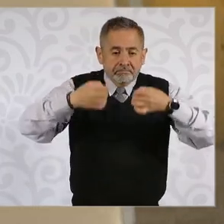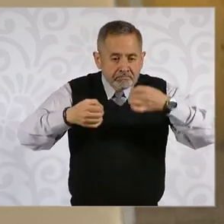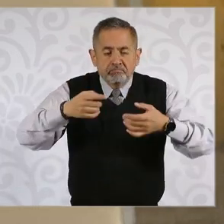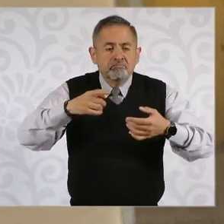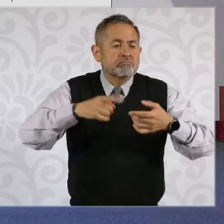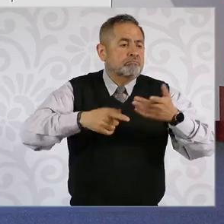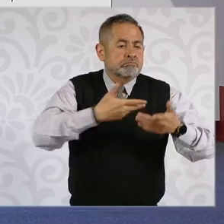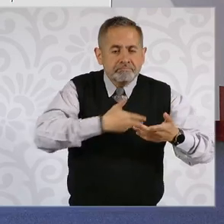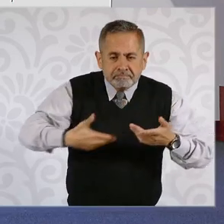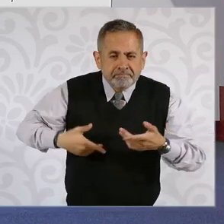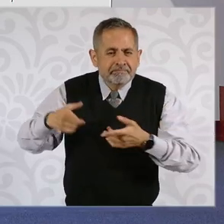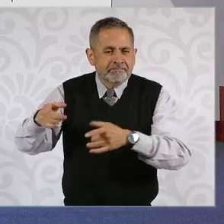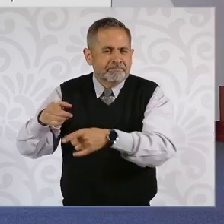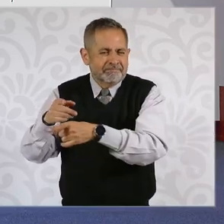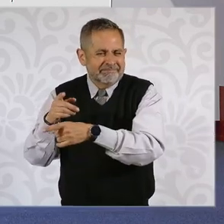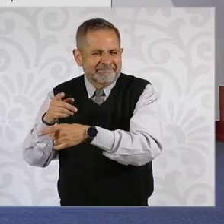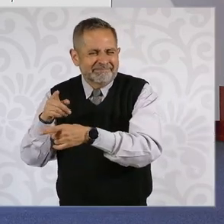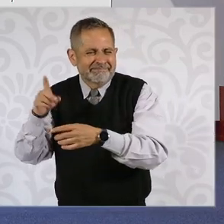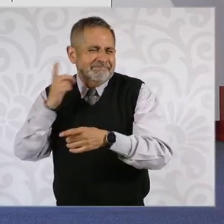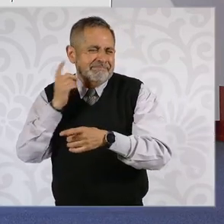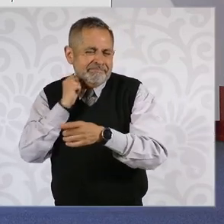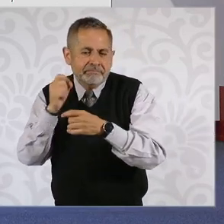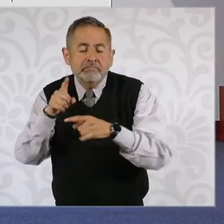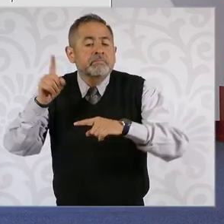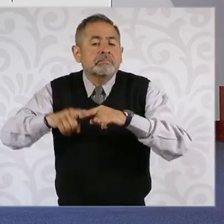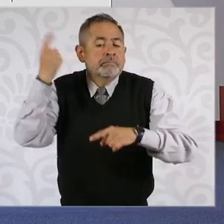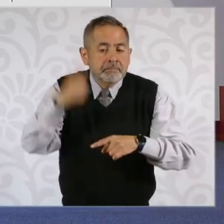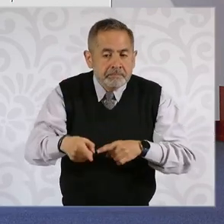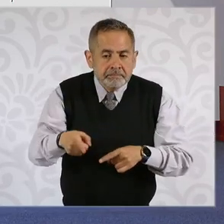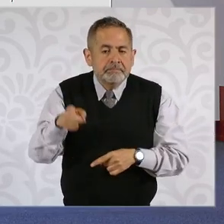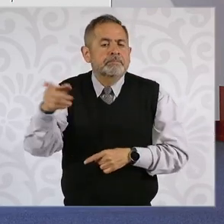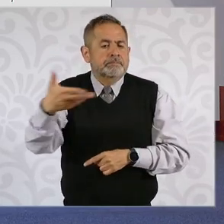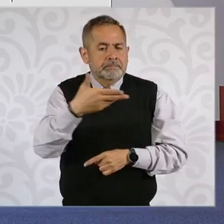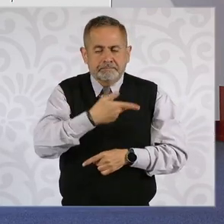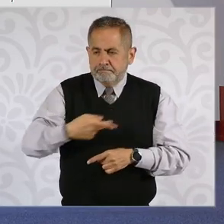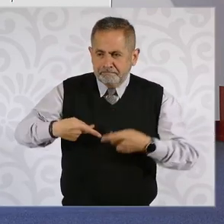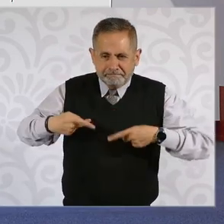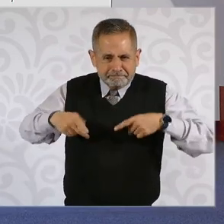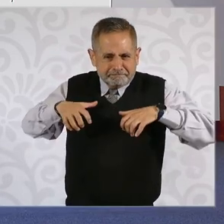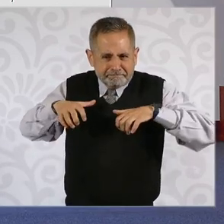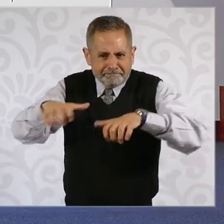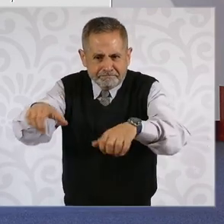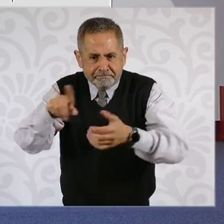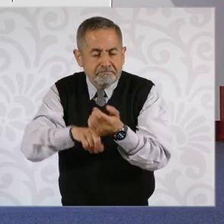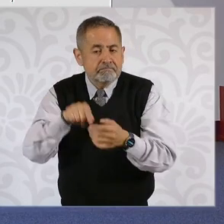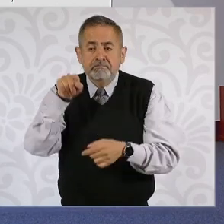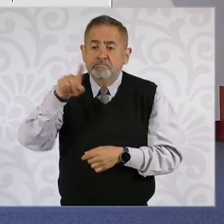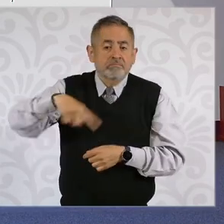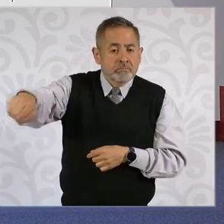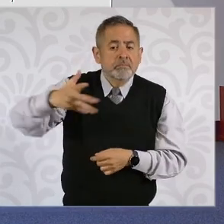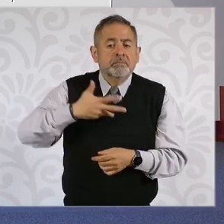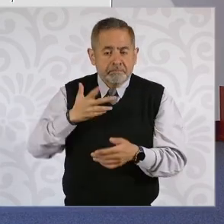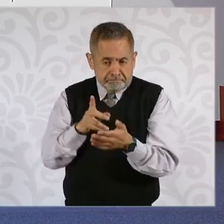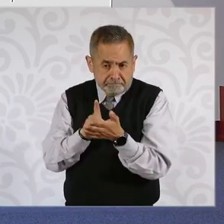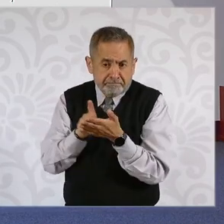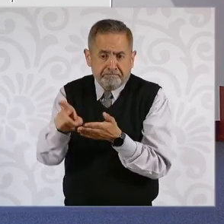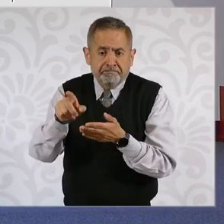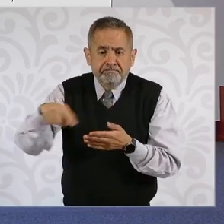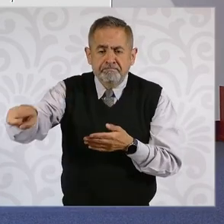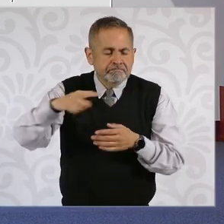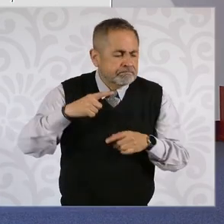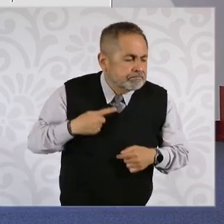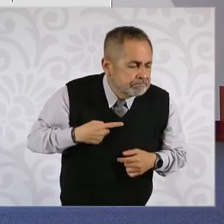y se instituye para beneficio de este. El pueblo tiene en todo tiempo el inalienable derecho de